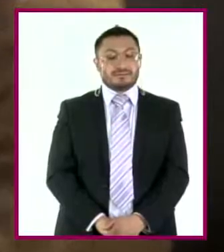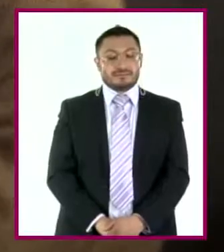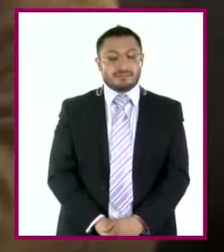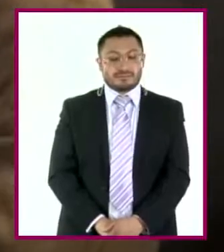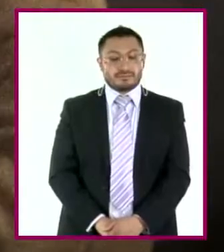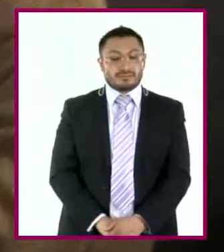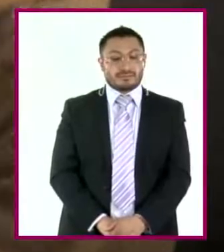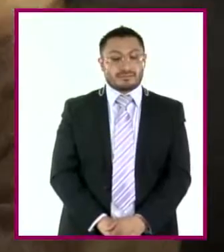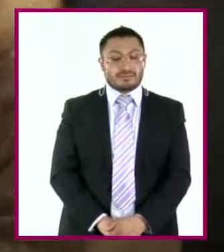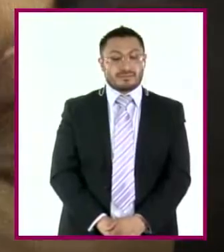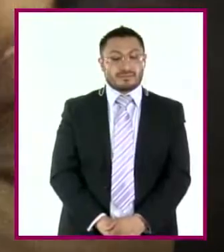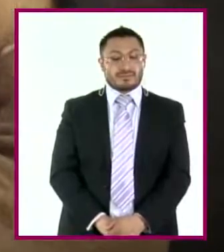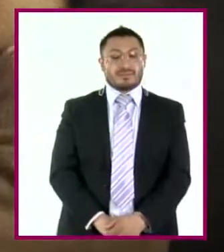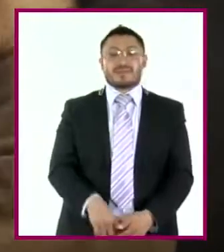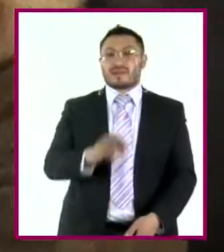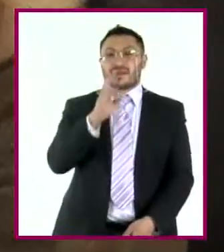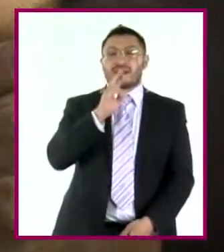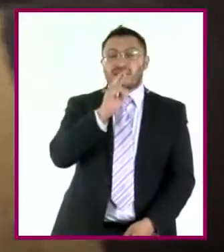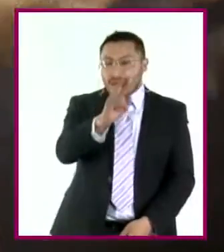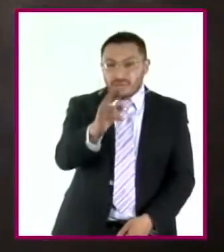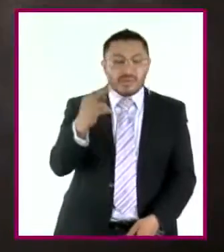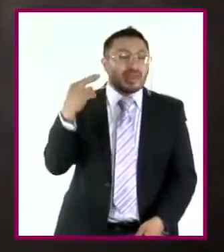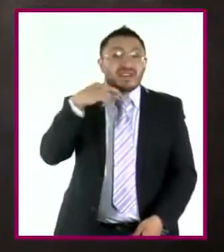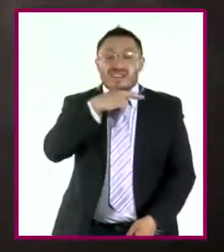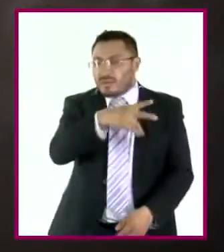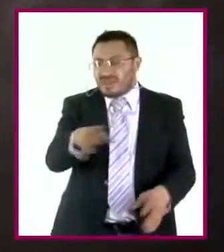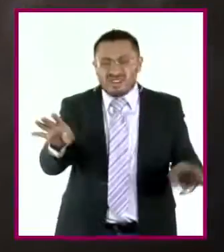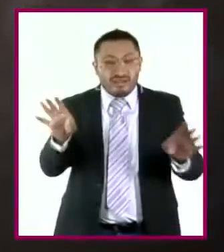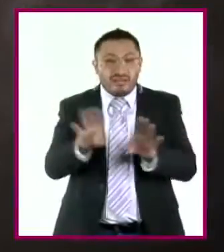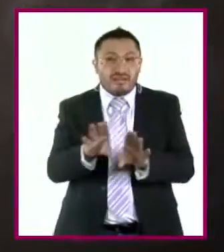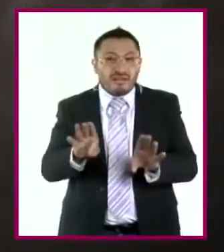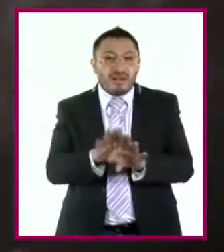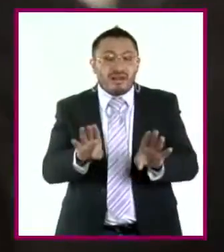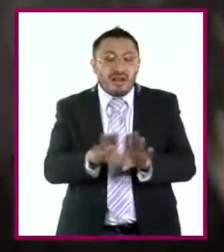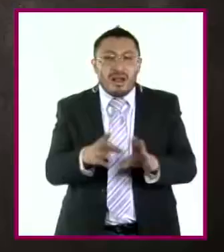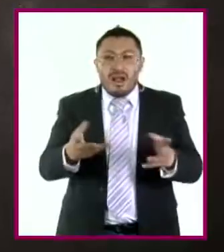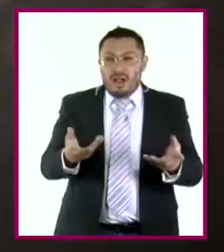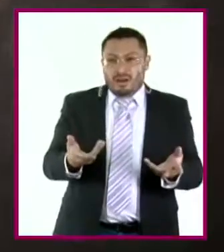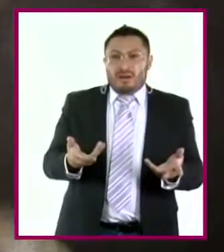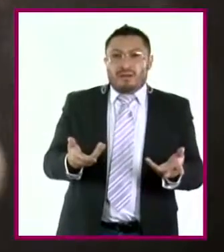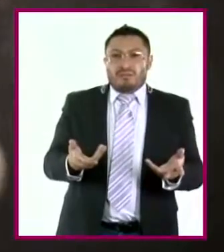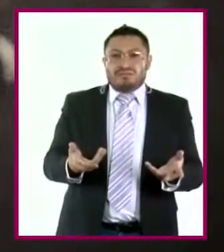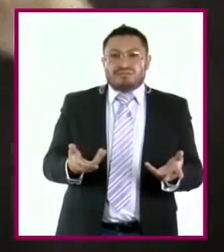¿Cómo había conseguido ese niño, en poco menos de un minuto, llegar al resultado?